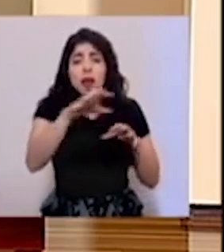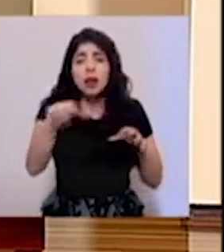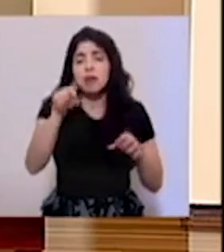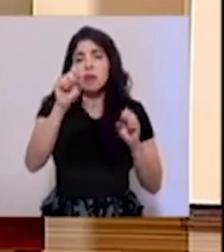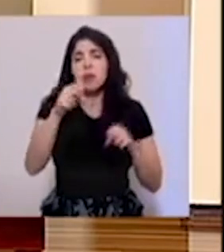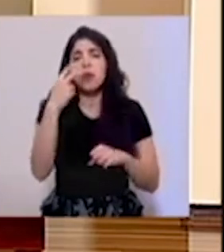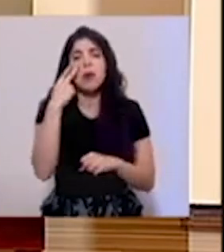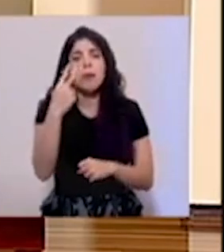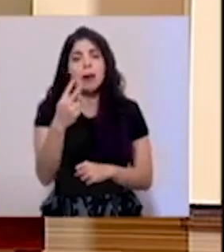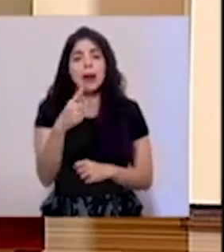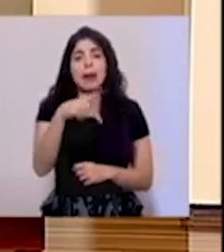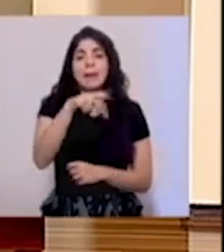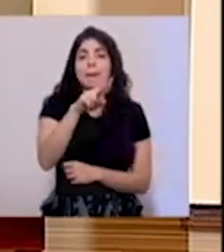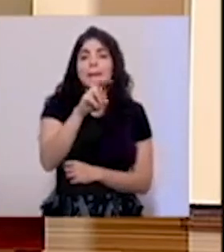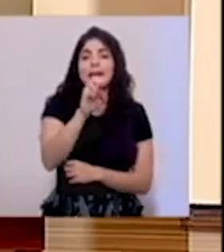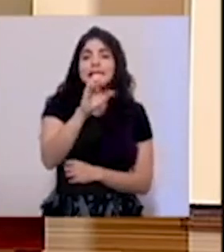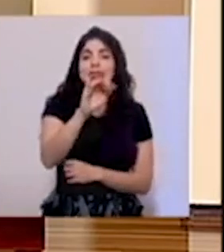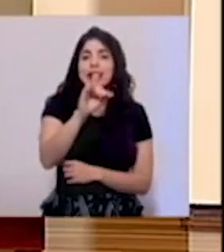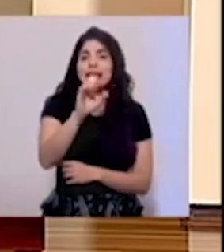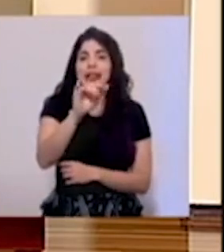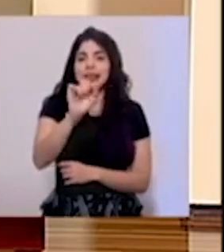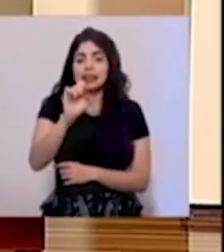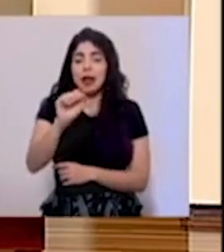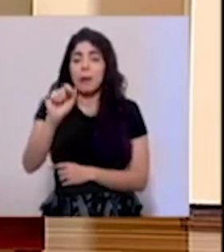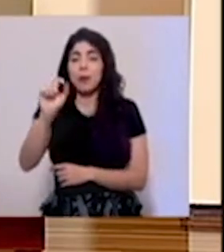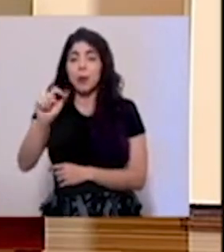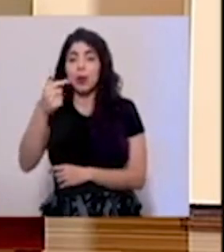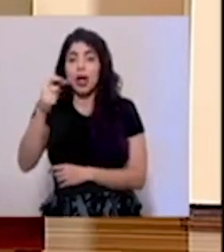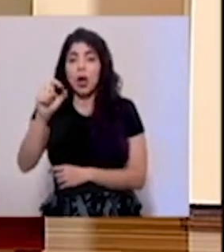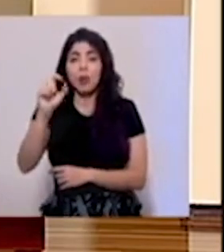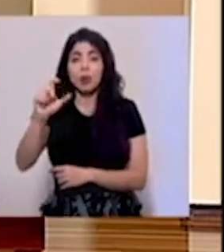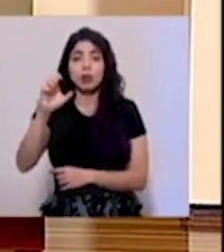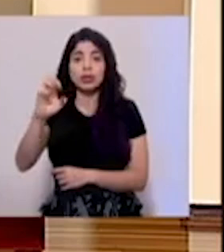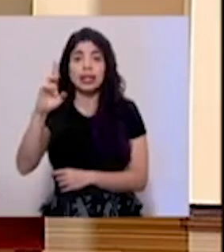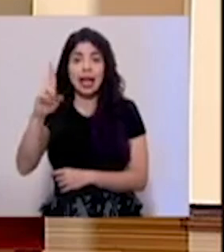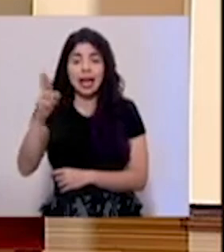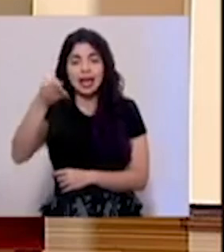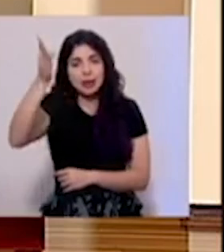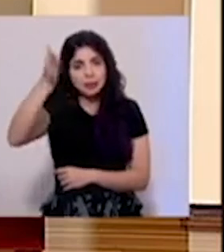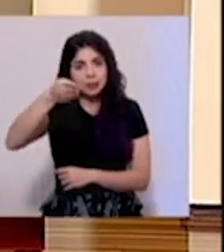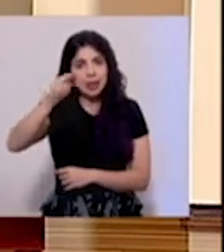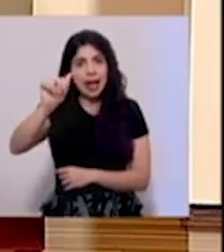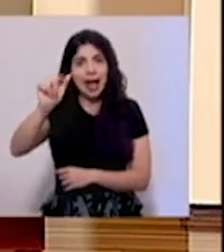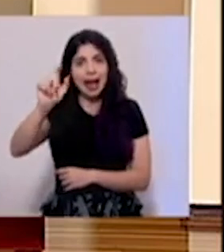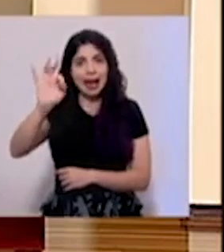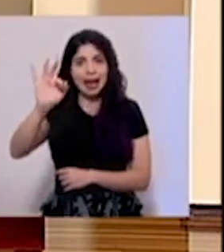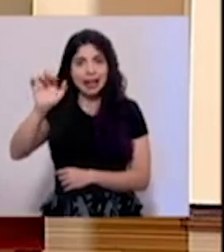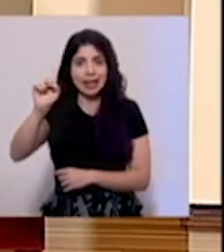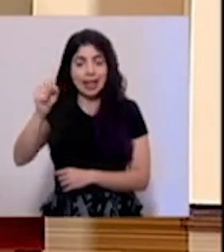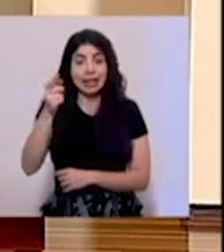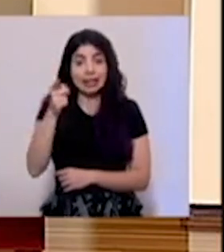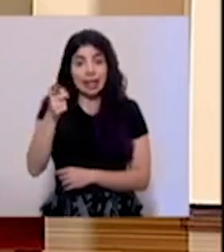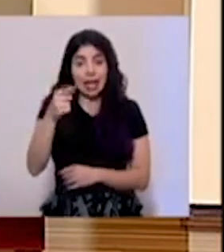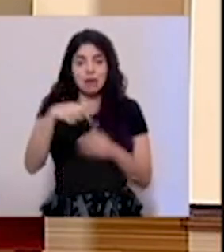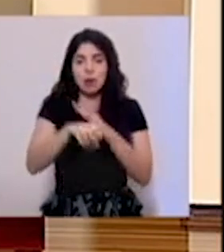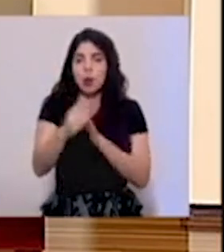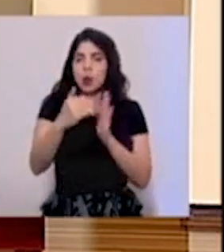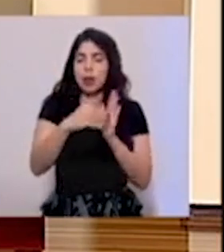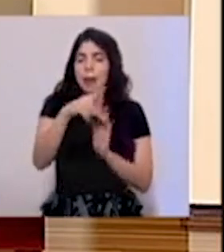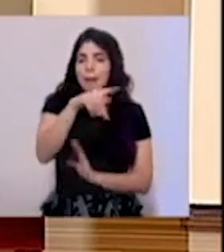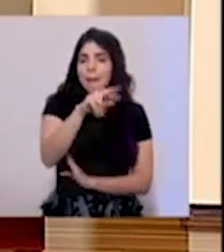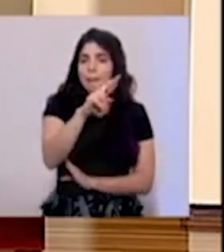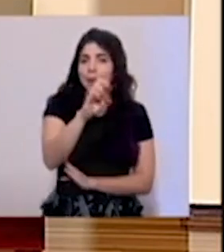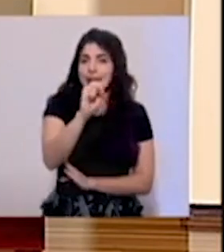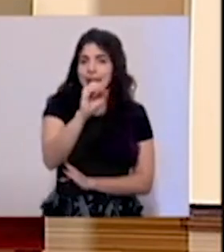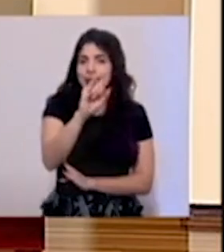visitar el sitio presidencia.go.cr, rayita inclinada, alertas. Se los repetimos nuevamente,